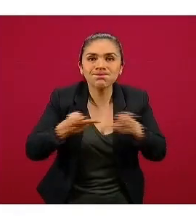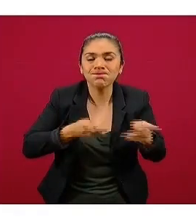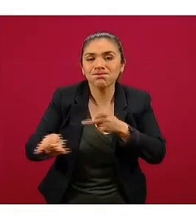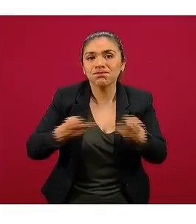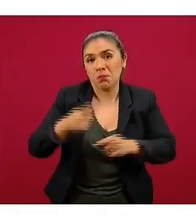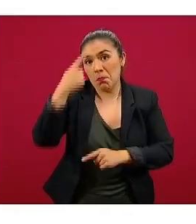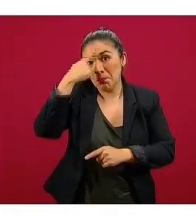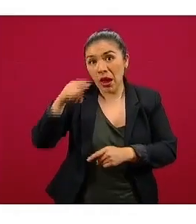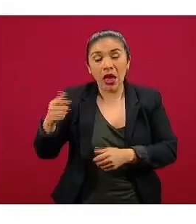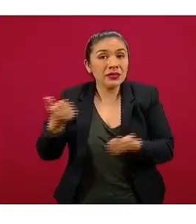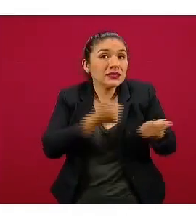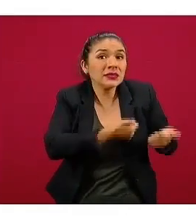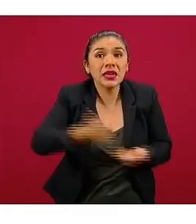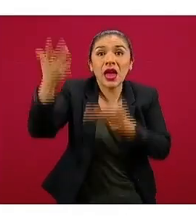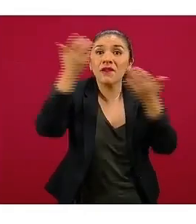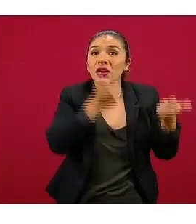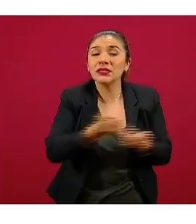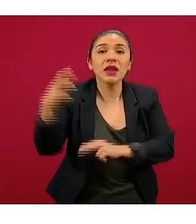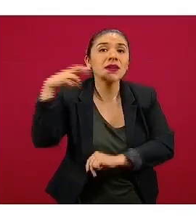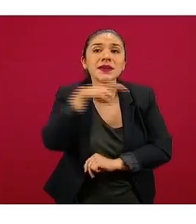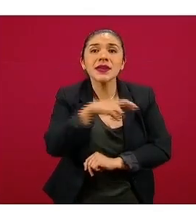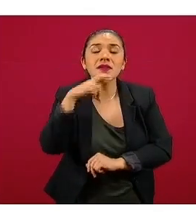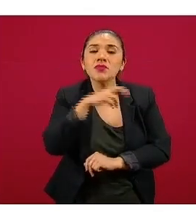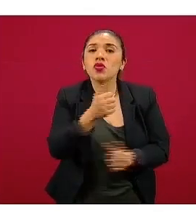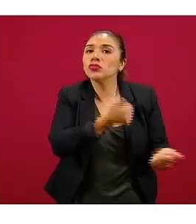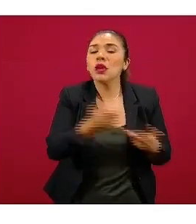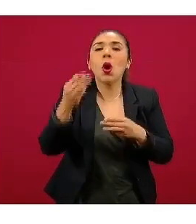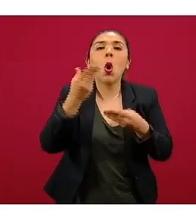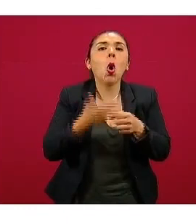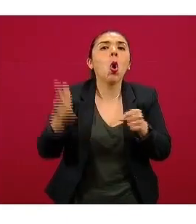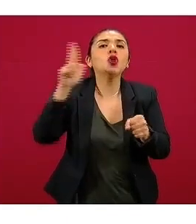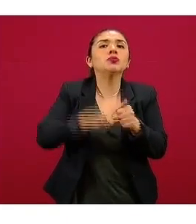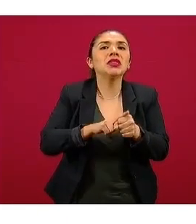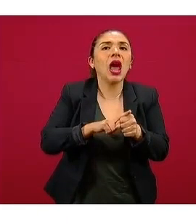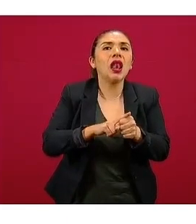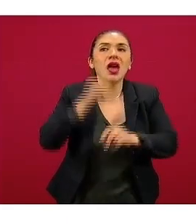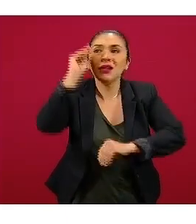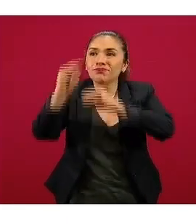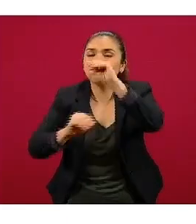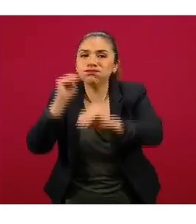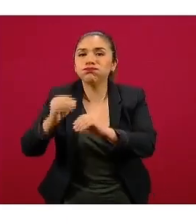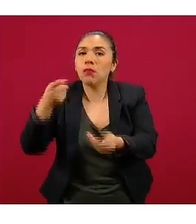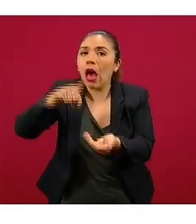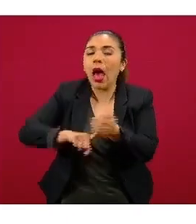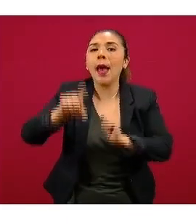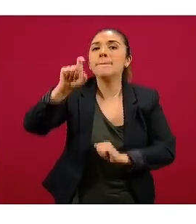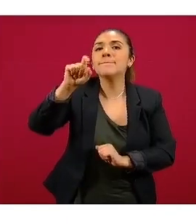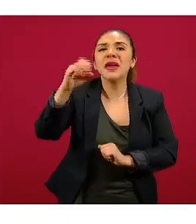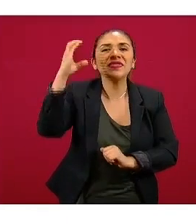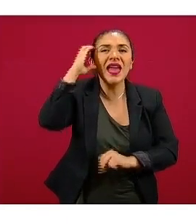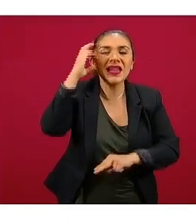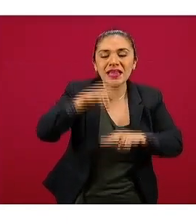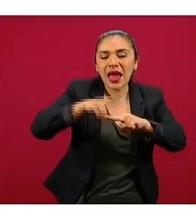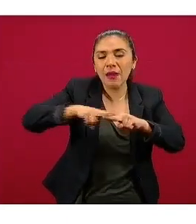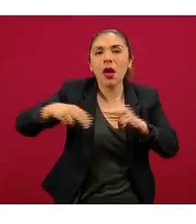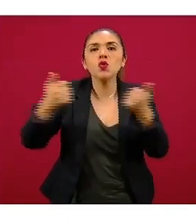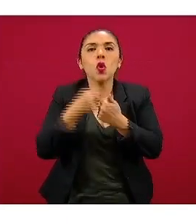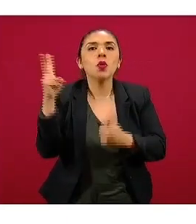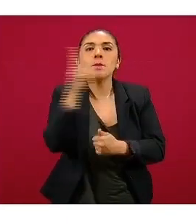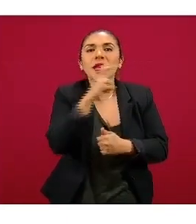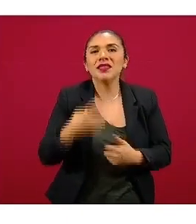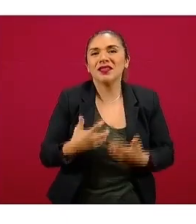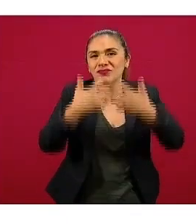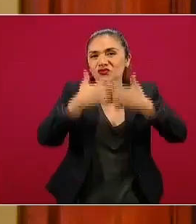enviar a la brevedad posible un hospital móvil precisamente con 20 camas con ventilador para